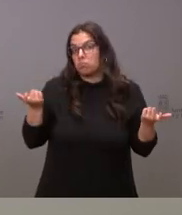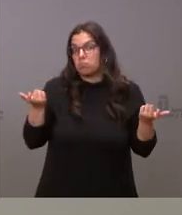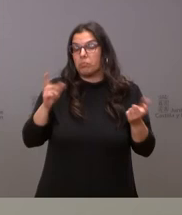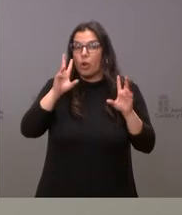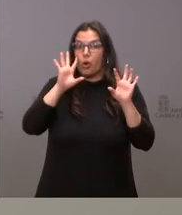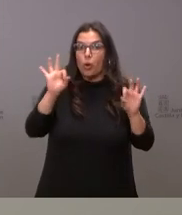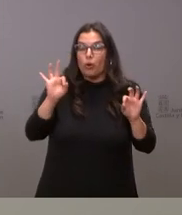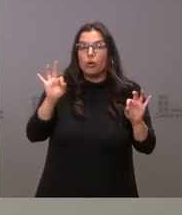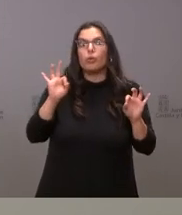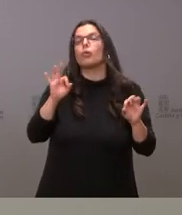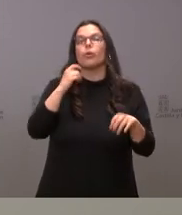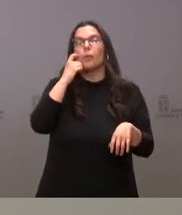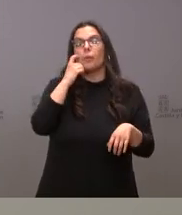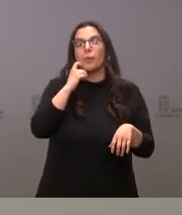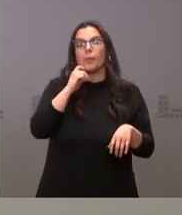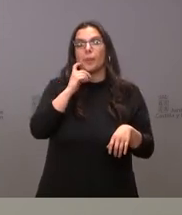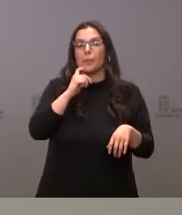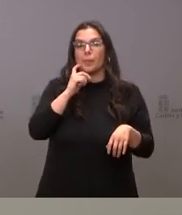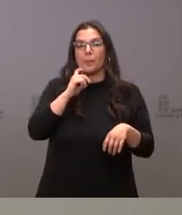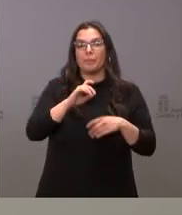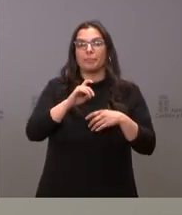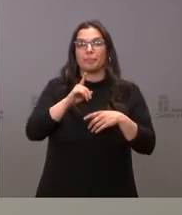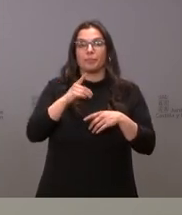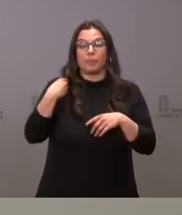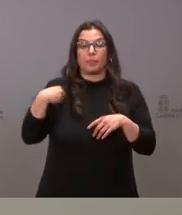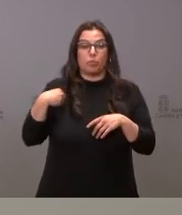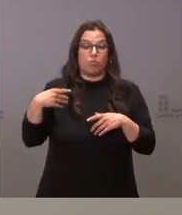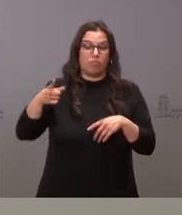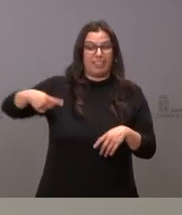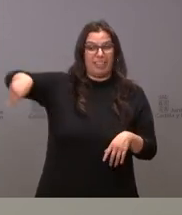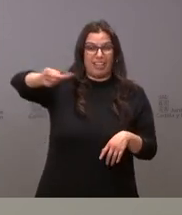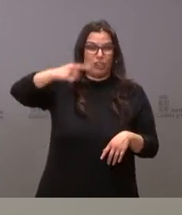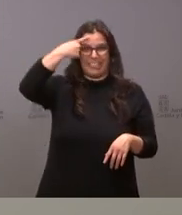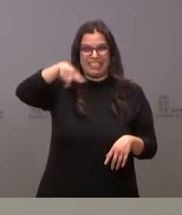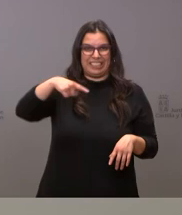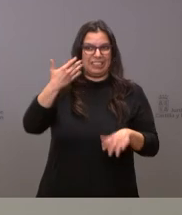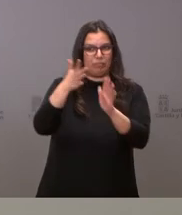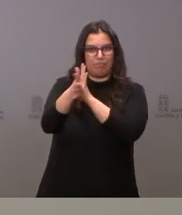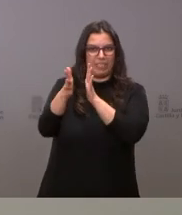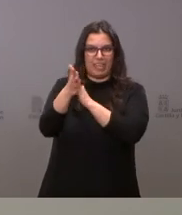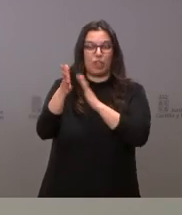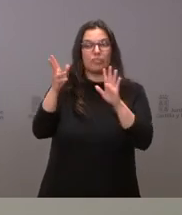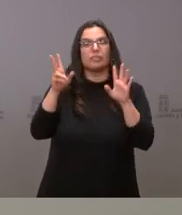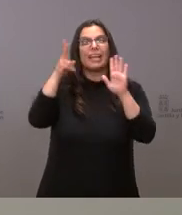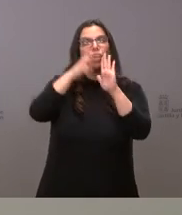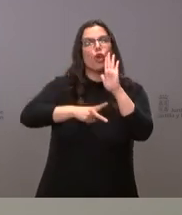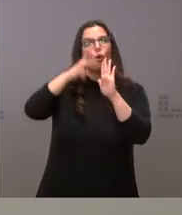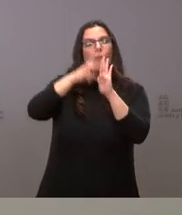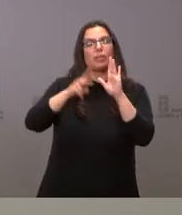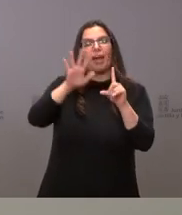se puso en conocimiento algo que yo creo que las cofradías ya sabían que es la normativa nacional